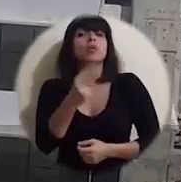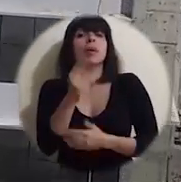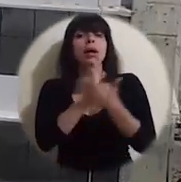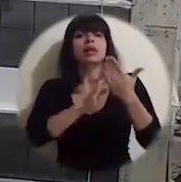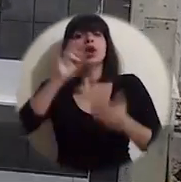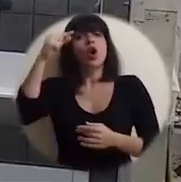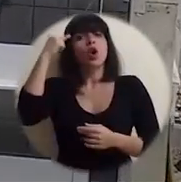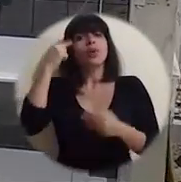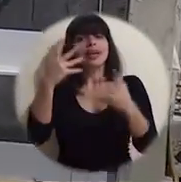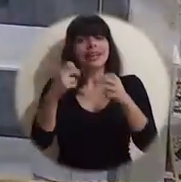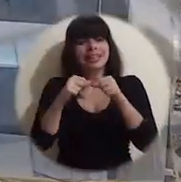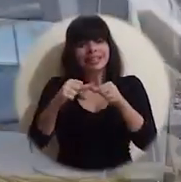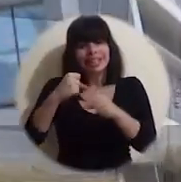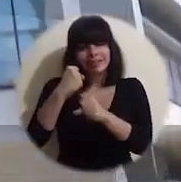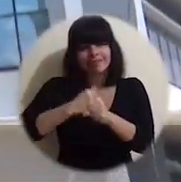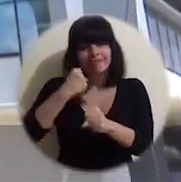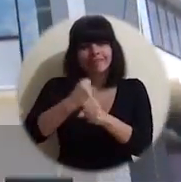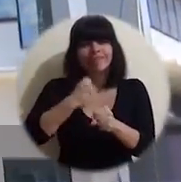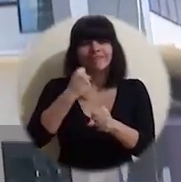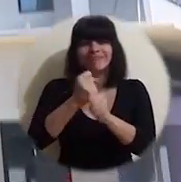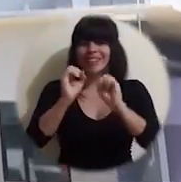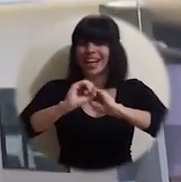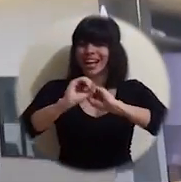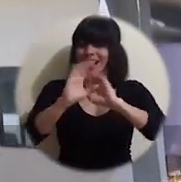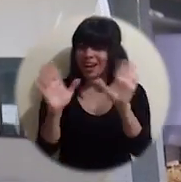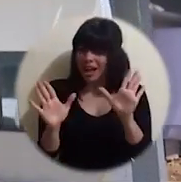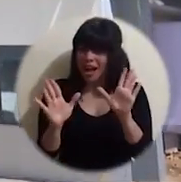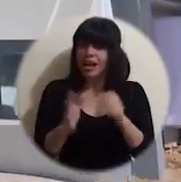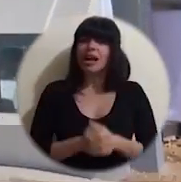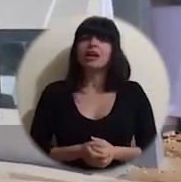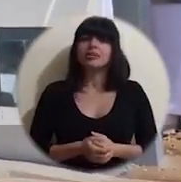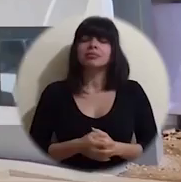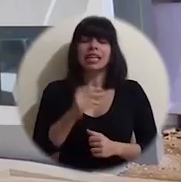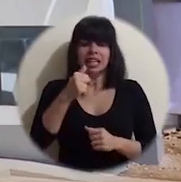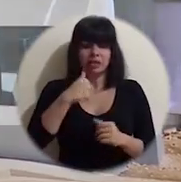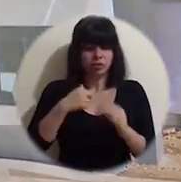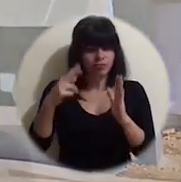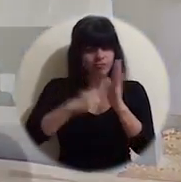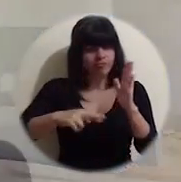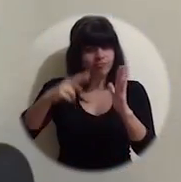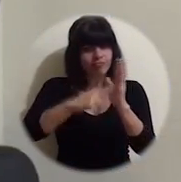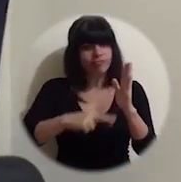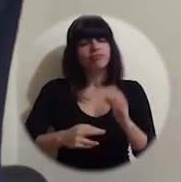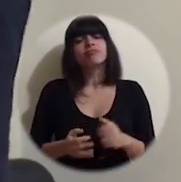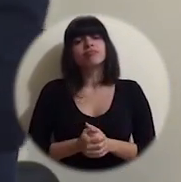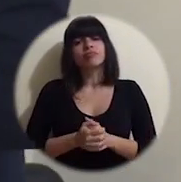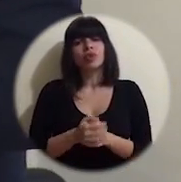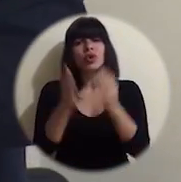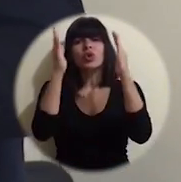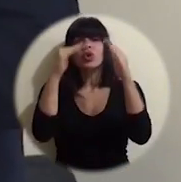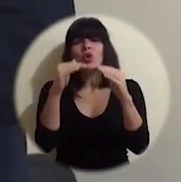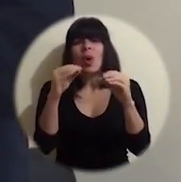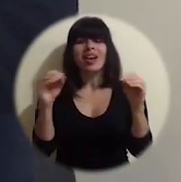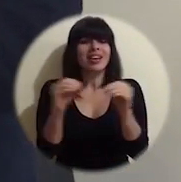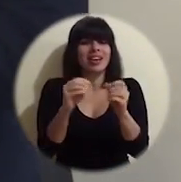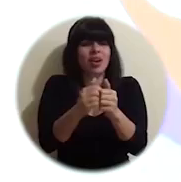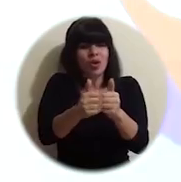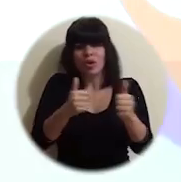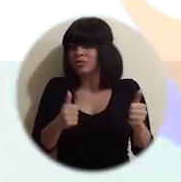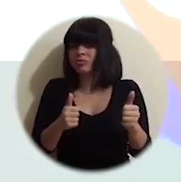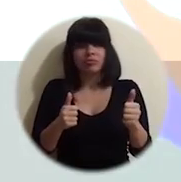del gobierno de seguir trabajando es clara y la reitero. No habrá un solo paso atrás.